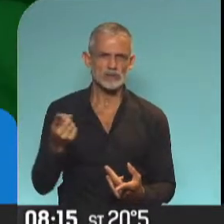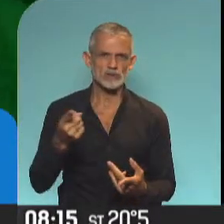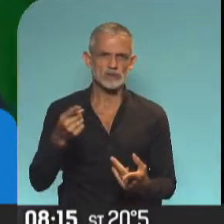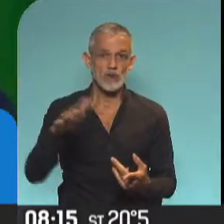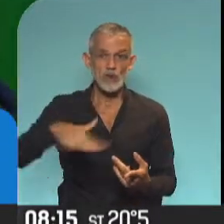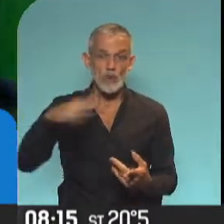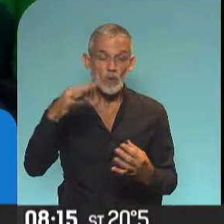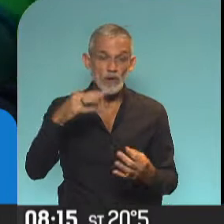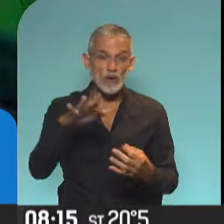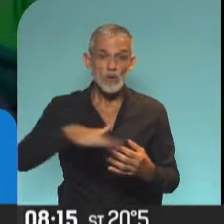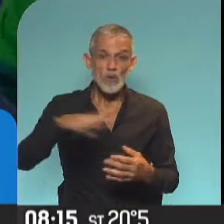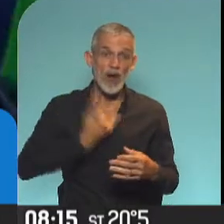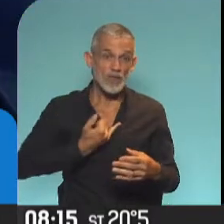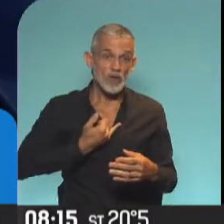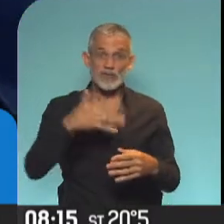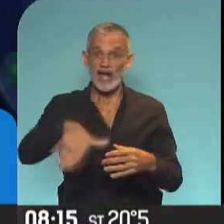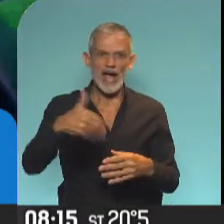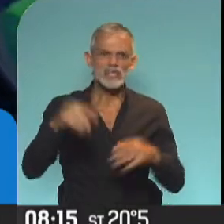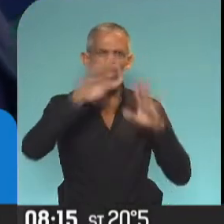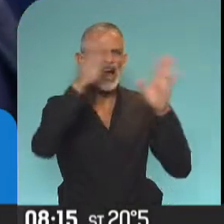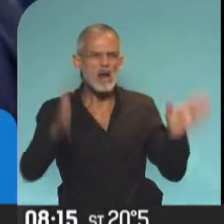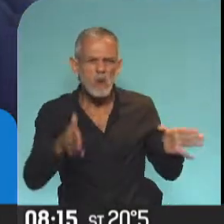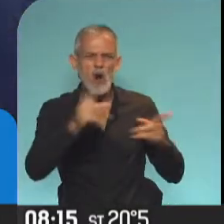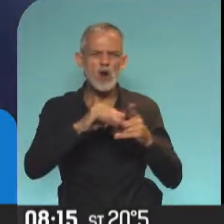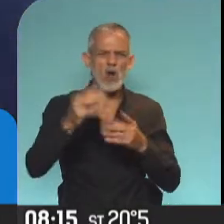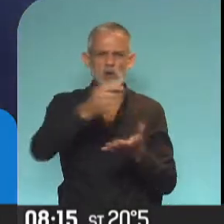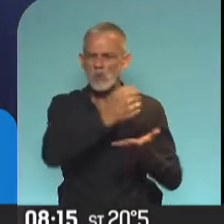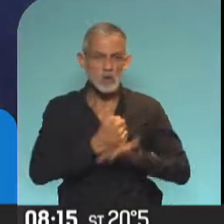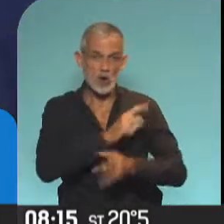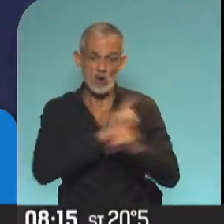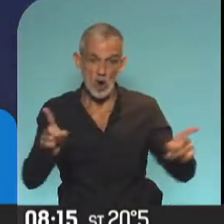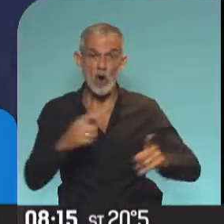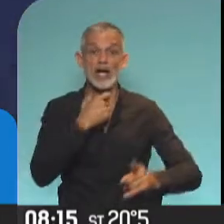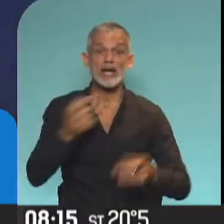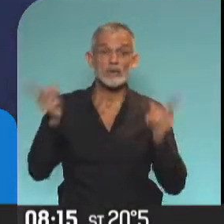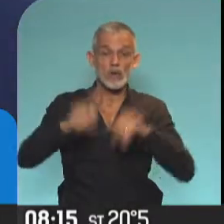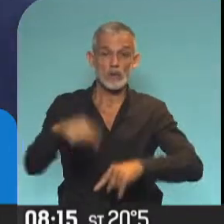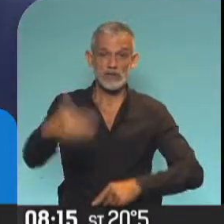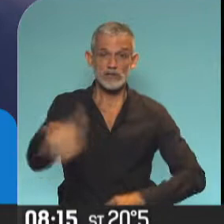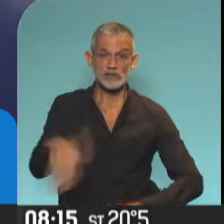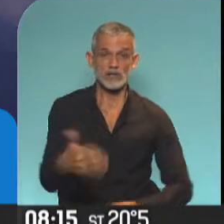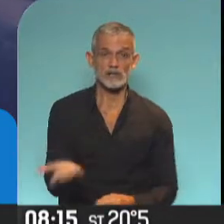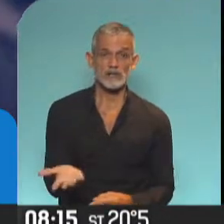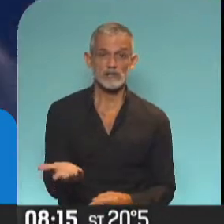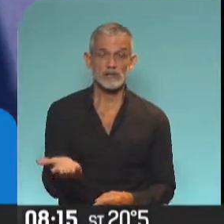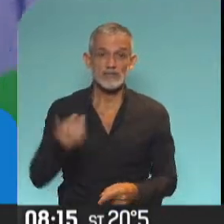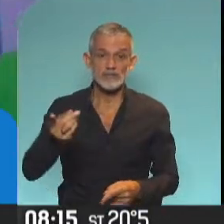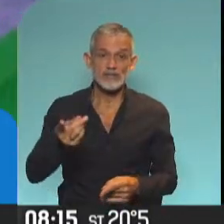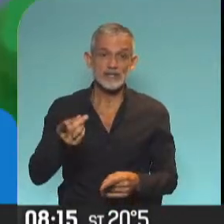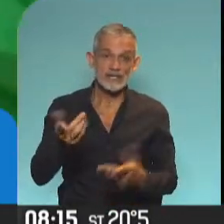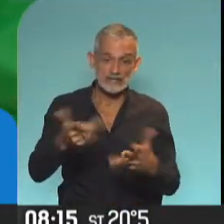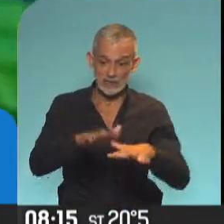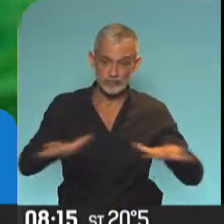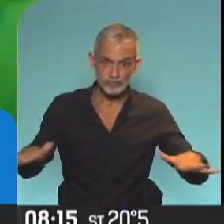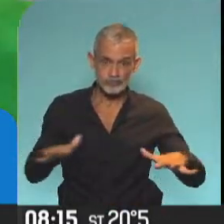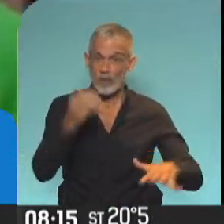tenemos para laburar es la calle. No queremos galpones, no queremos subsidios, queremos regresar a nuestro lugar de trabajo que son las calles, en